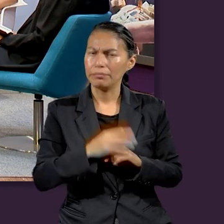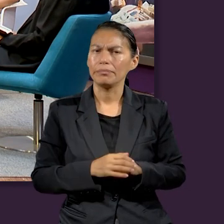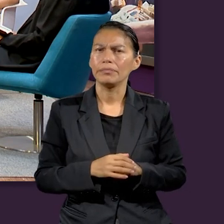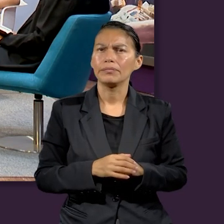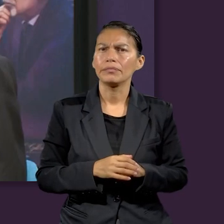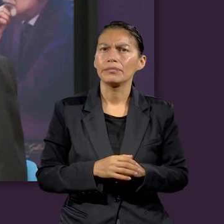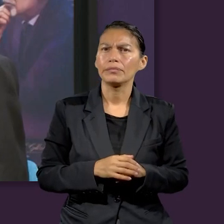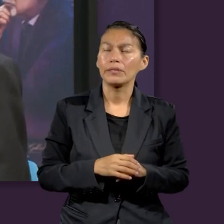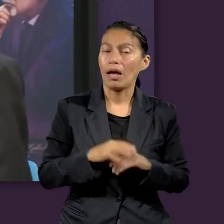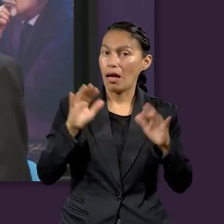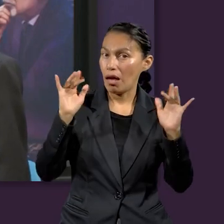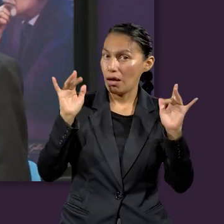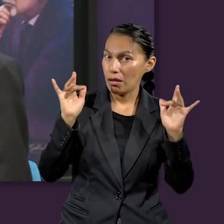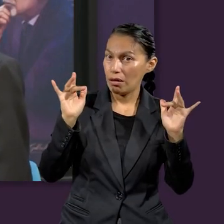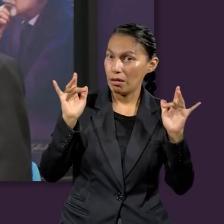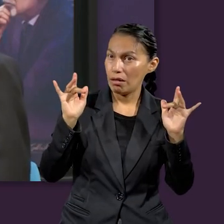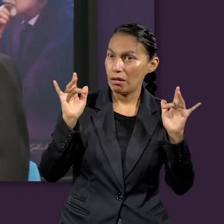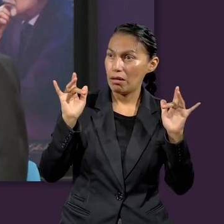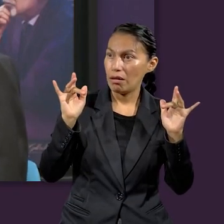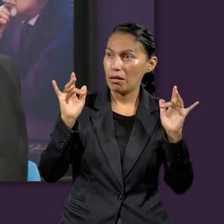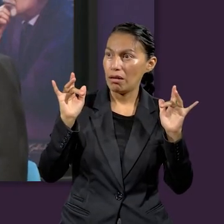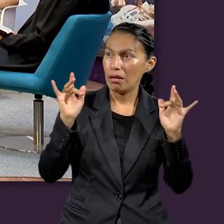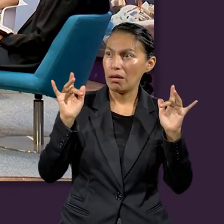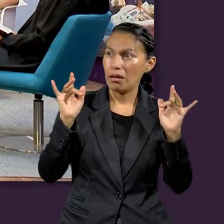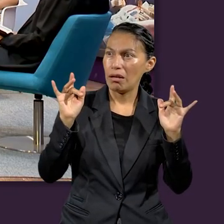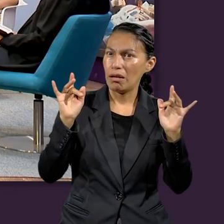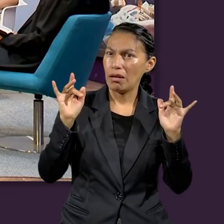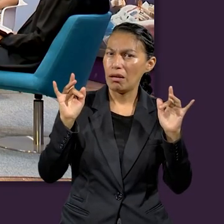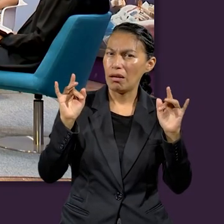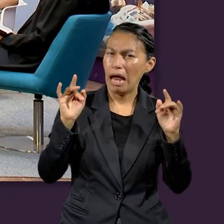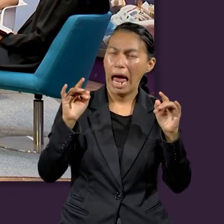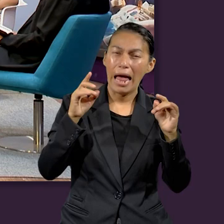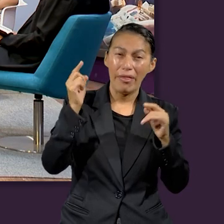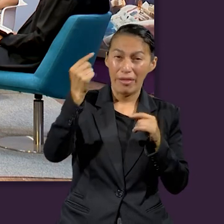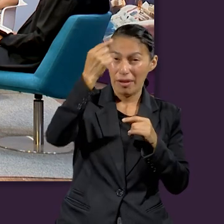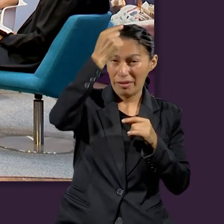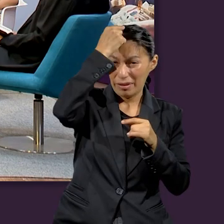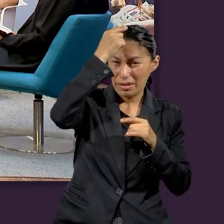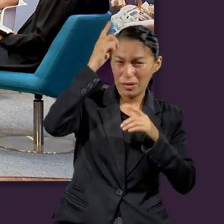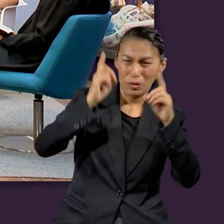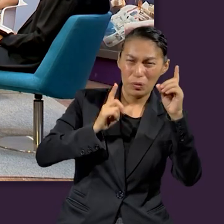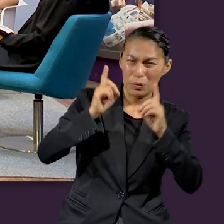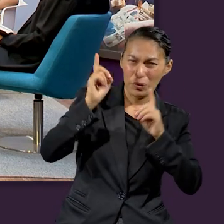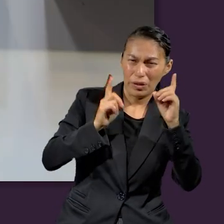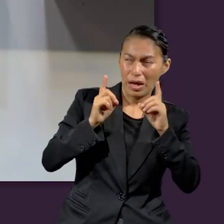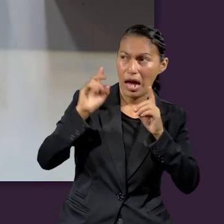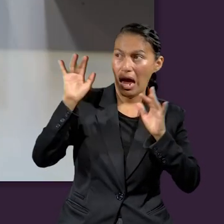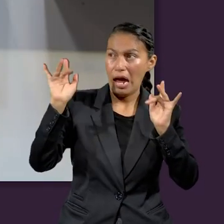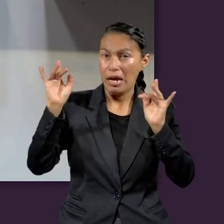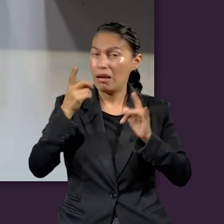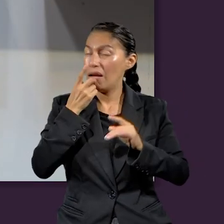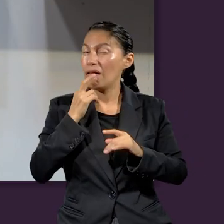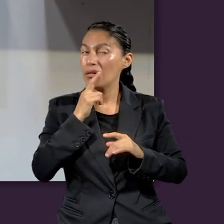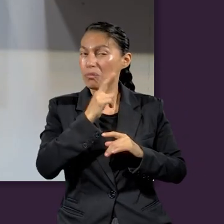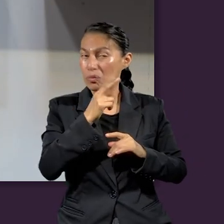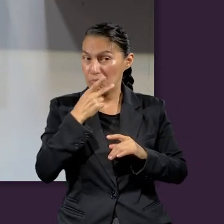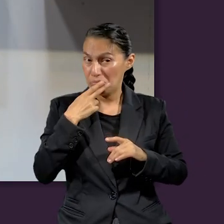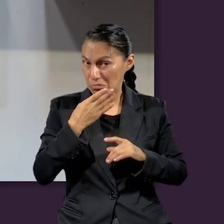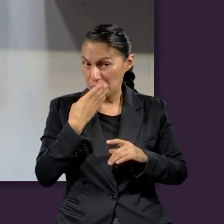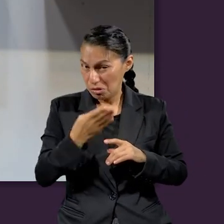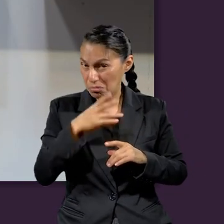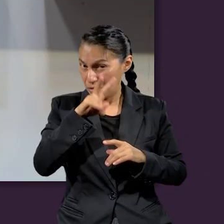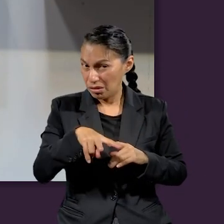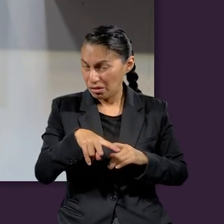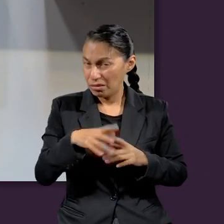¿Respondió realmente el ángel a la inquietud que tenía Daniel? Y no me contestes todavía porque tú vas hacer dos preguntas y ya tú las desarrollas. Y la segunda,